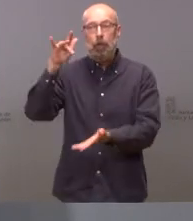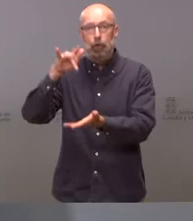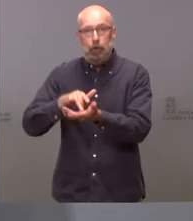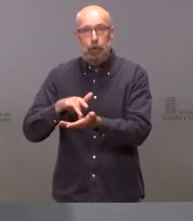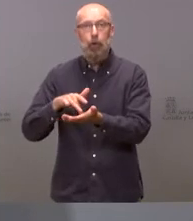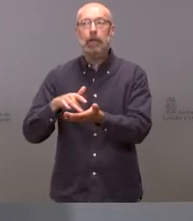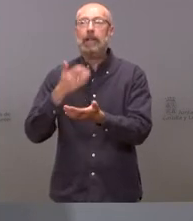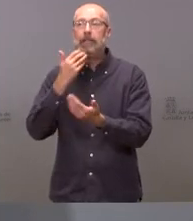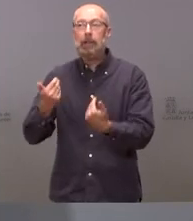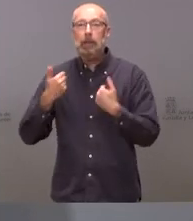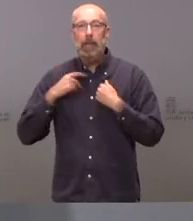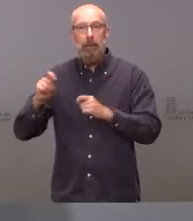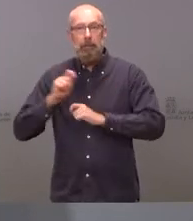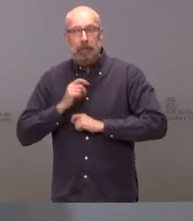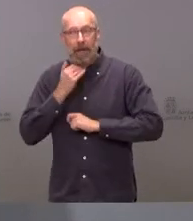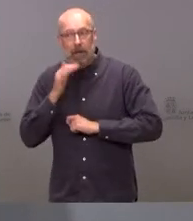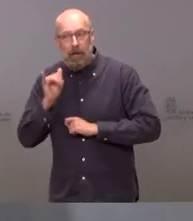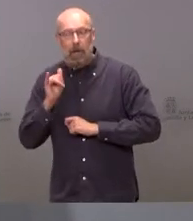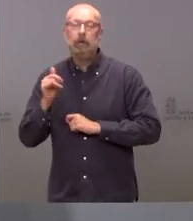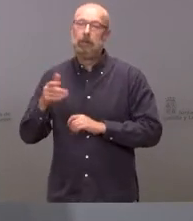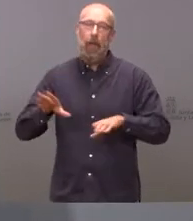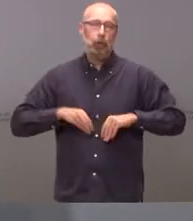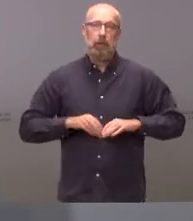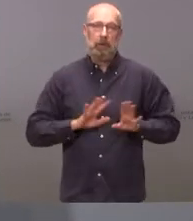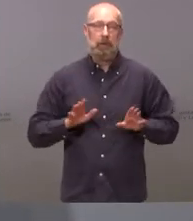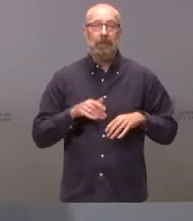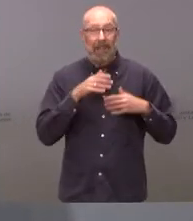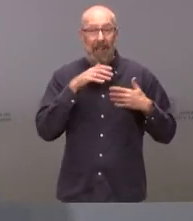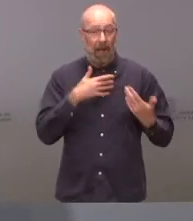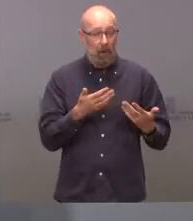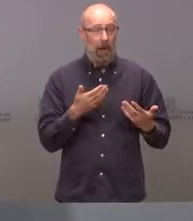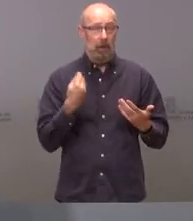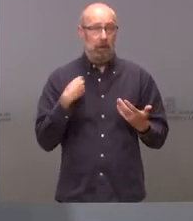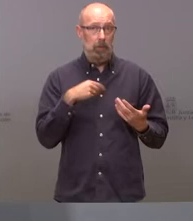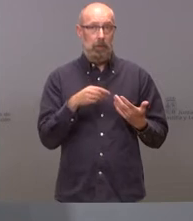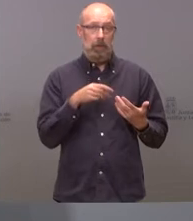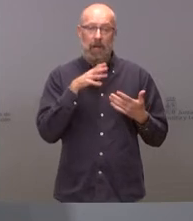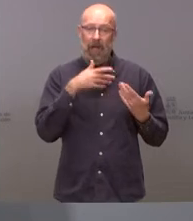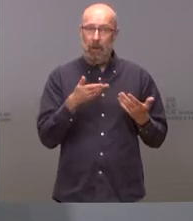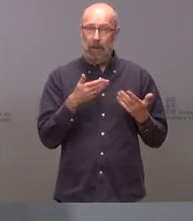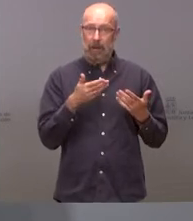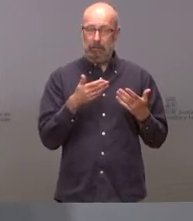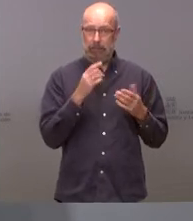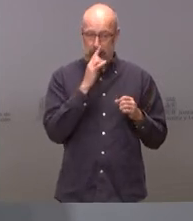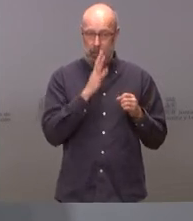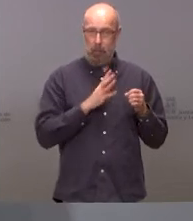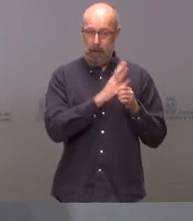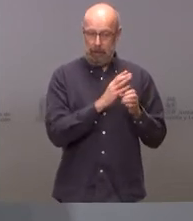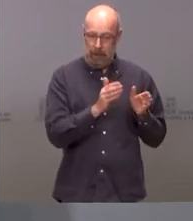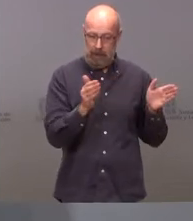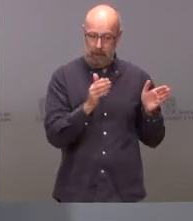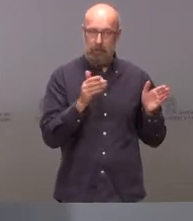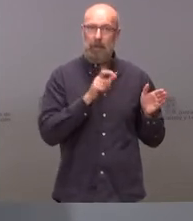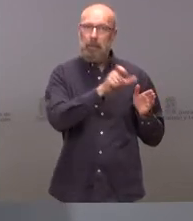sean necesarias en este momento en la junta de castilla y león no hay nadie nadie en esta legislatura nadie imputado